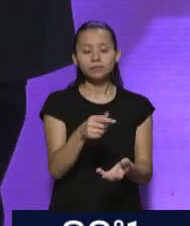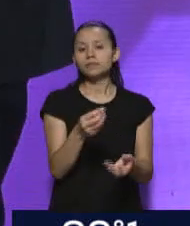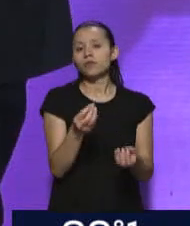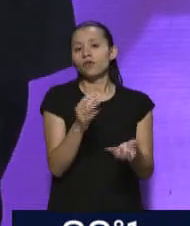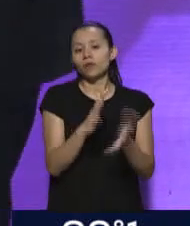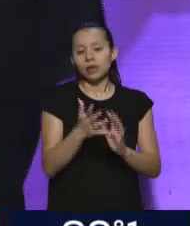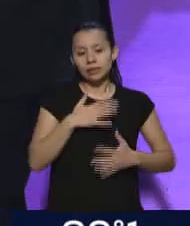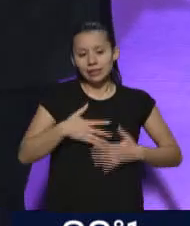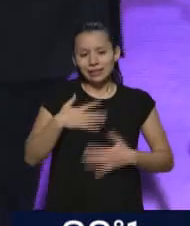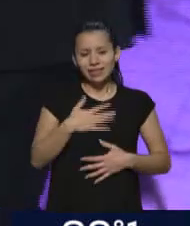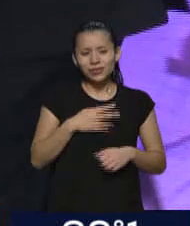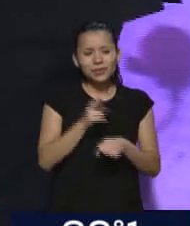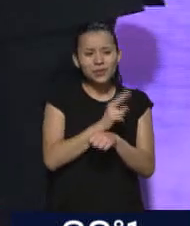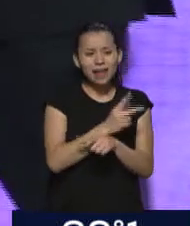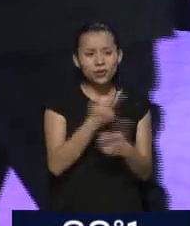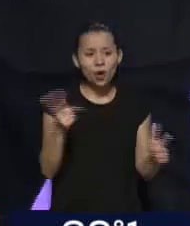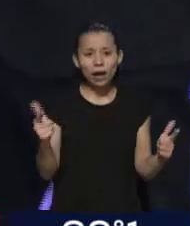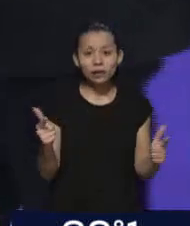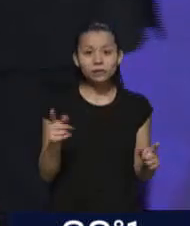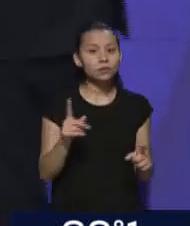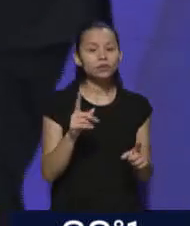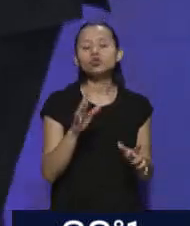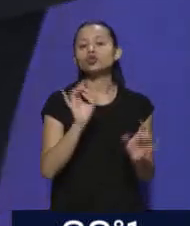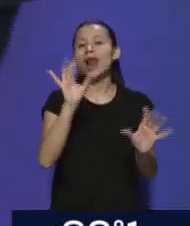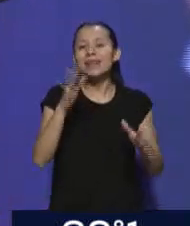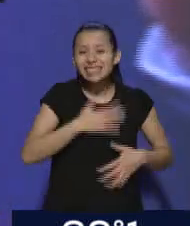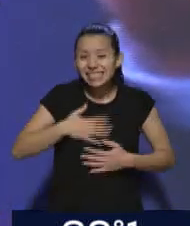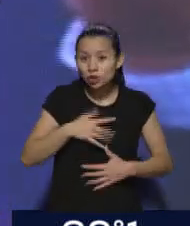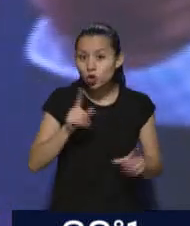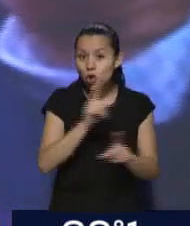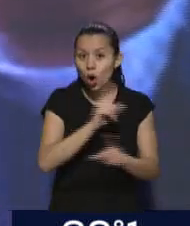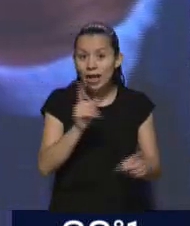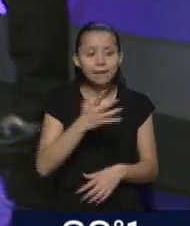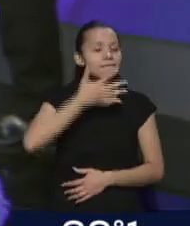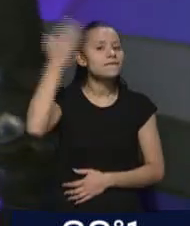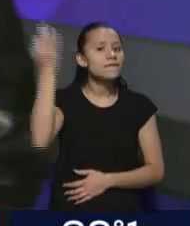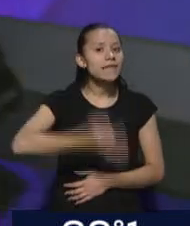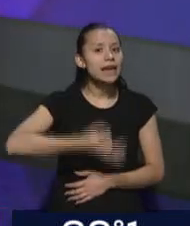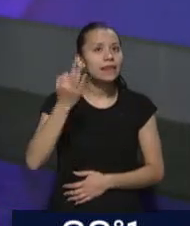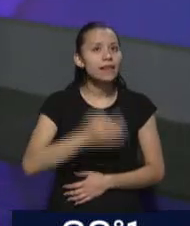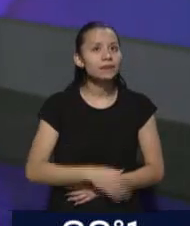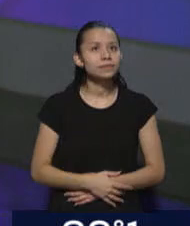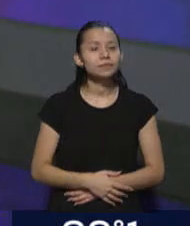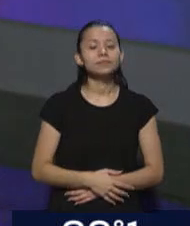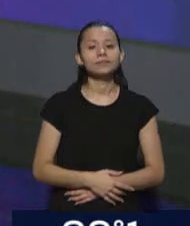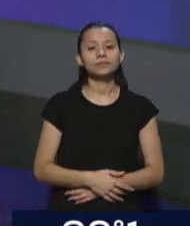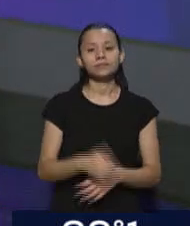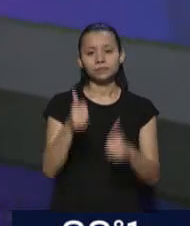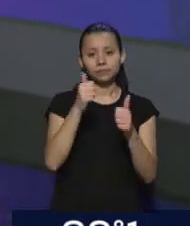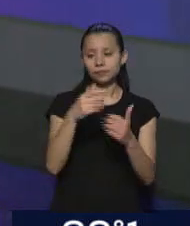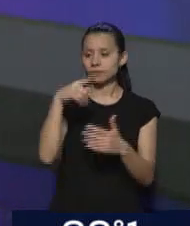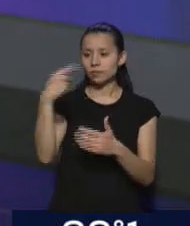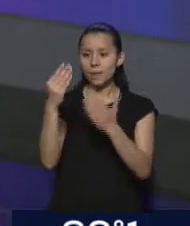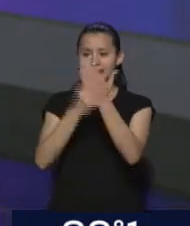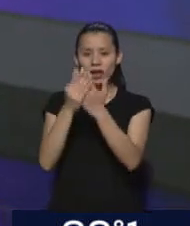es una sensación de inseguridad. Si son hechos absolutamente... Acá hay grandes cambios en salud y deporte. No. están hermanados. Mirá, ahí